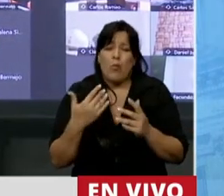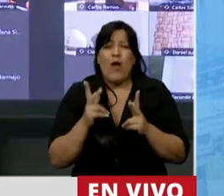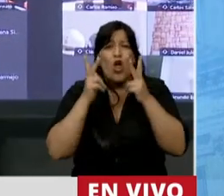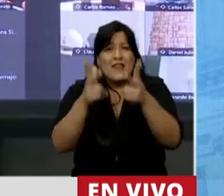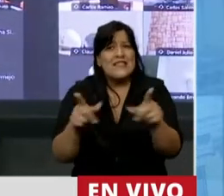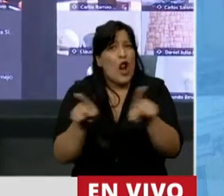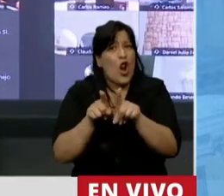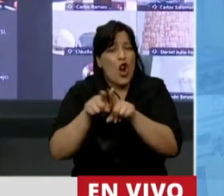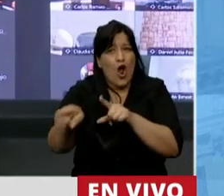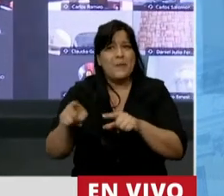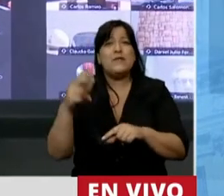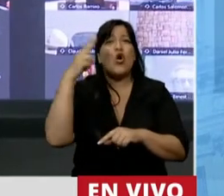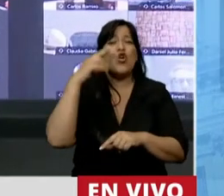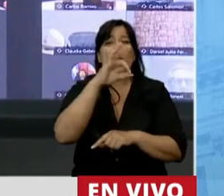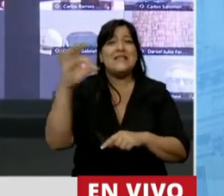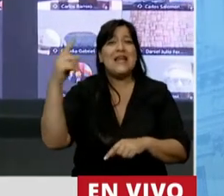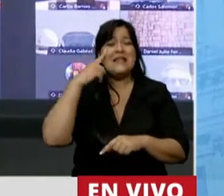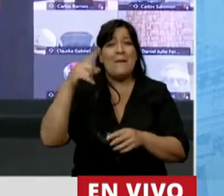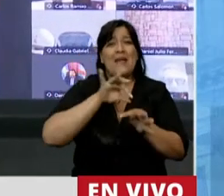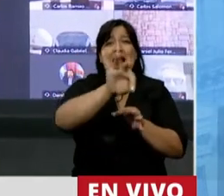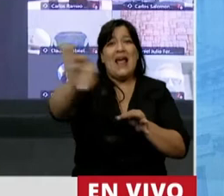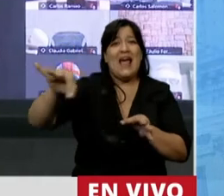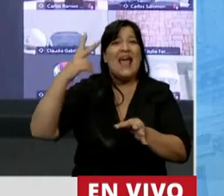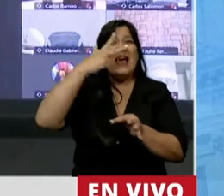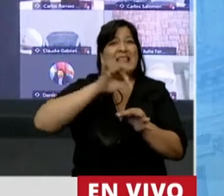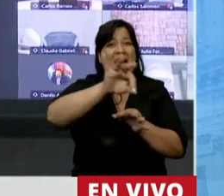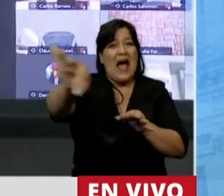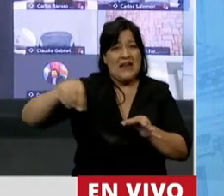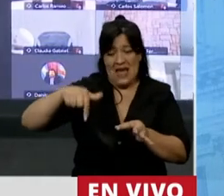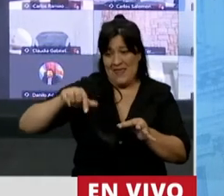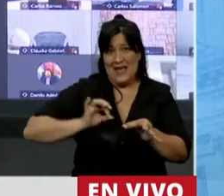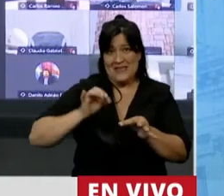que va a pasar con las 900 mil hectáreas incendiadas en los que va del año.